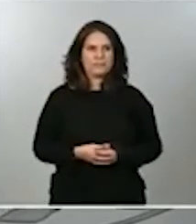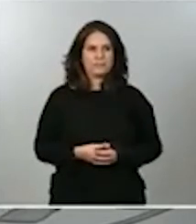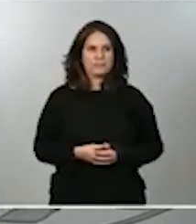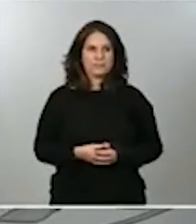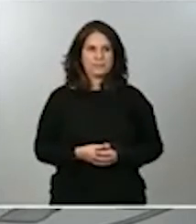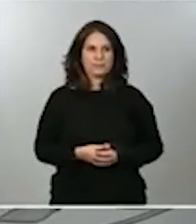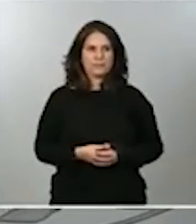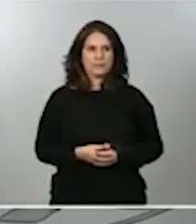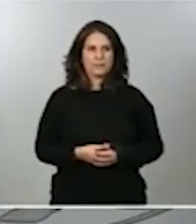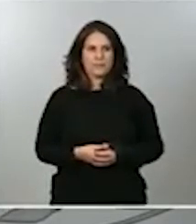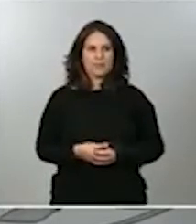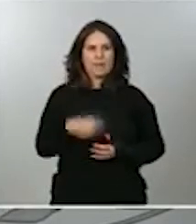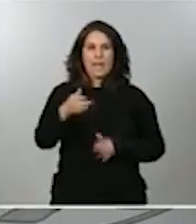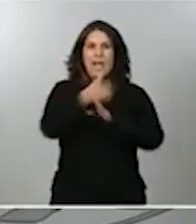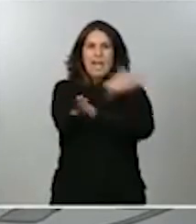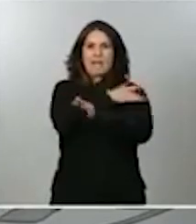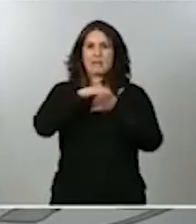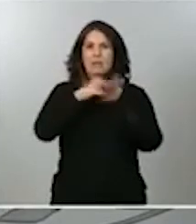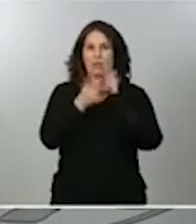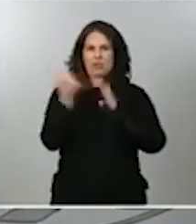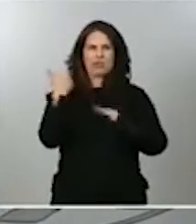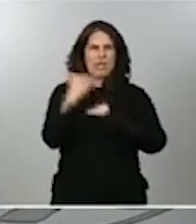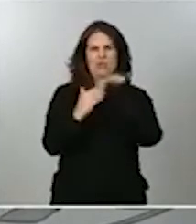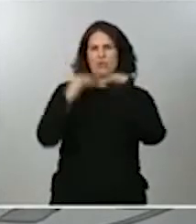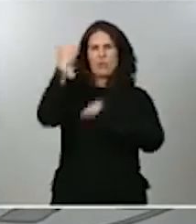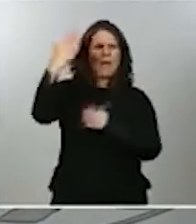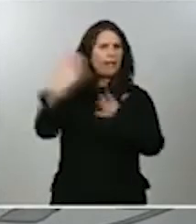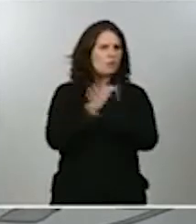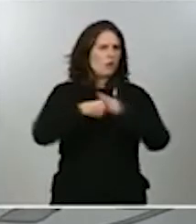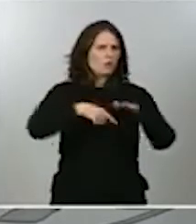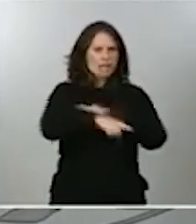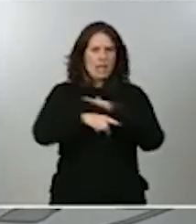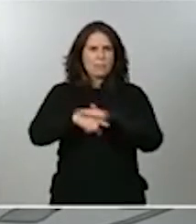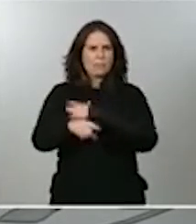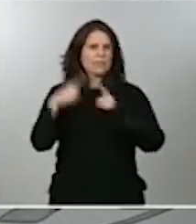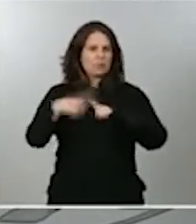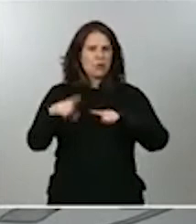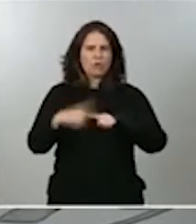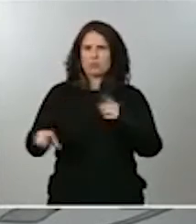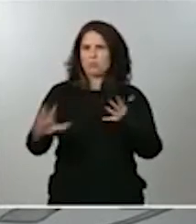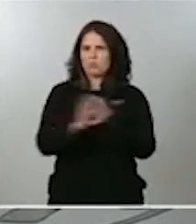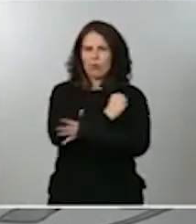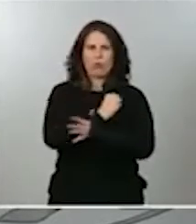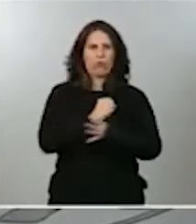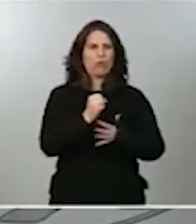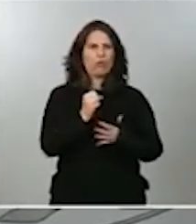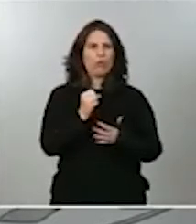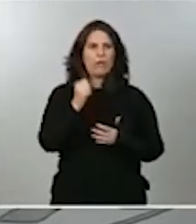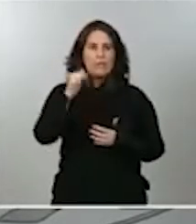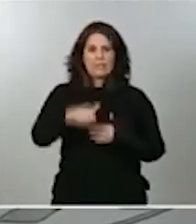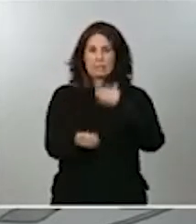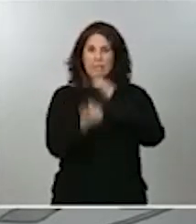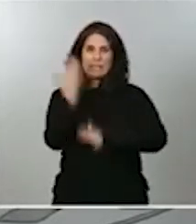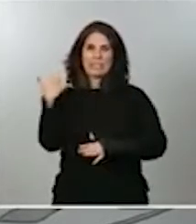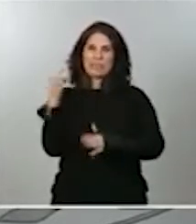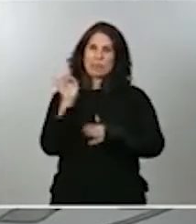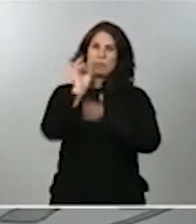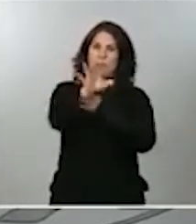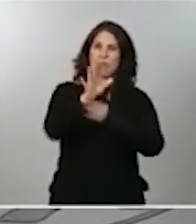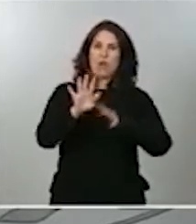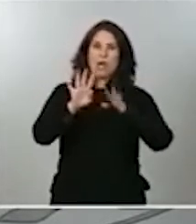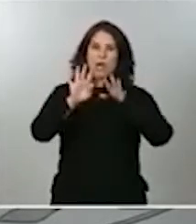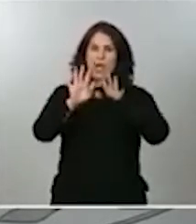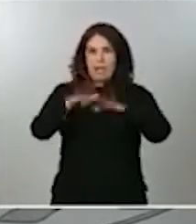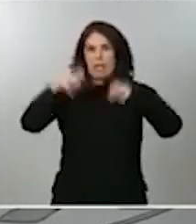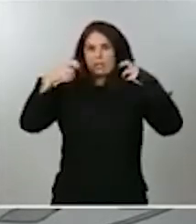anteproyecto, que ya ha superado todos los trámites consultivos que se han remitido en esta mañana al Congreso, permitirá combatir de